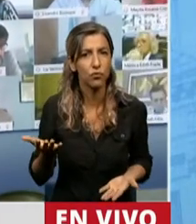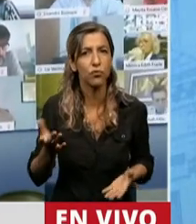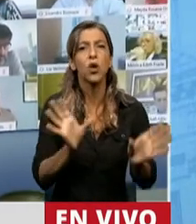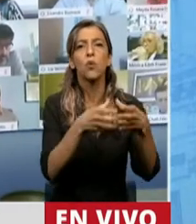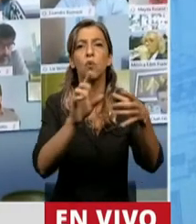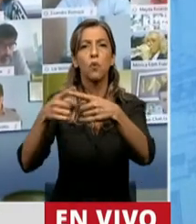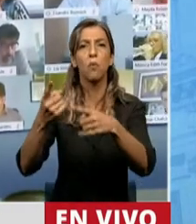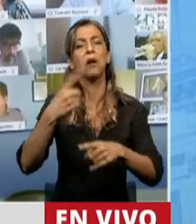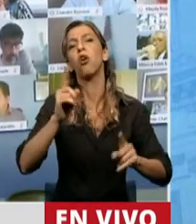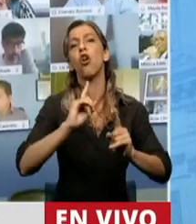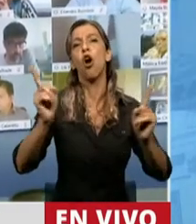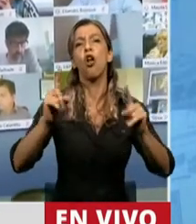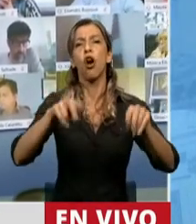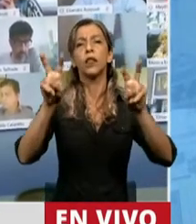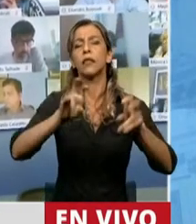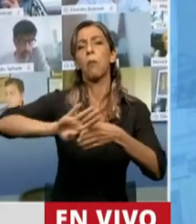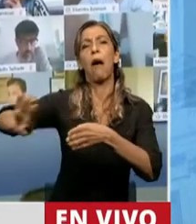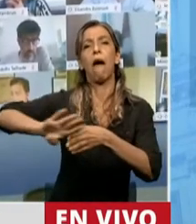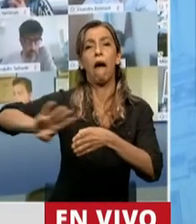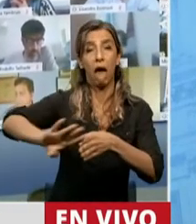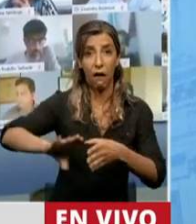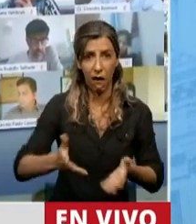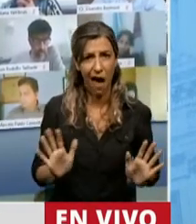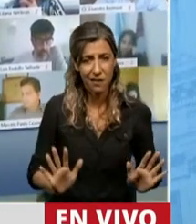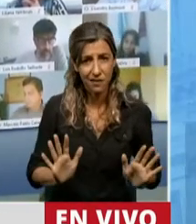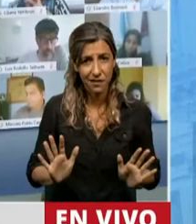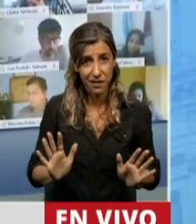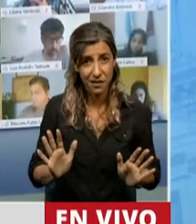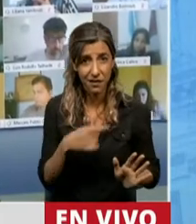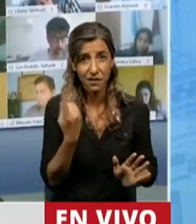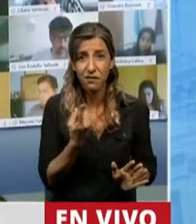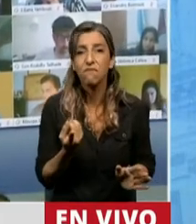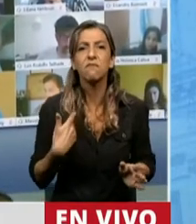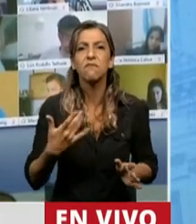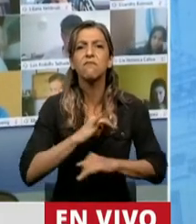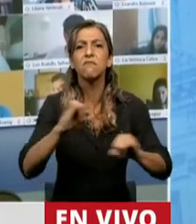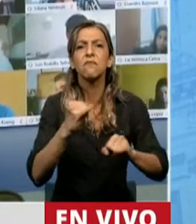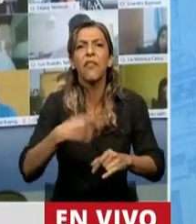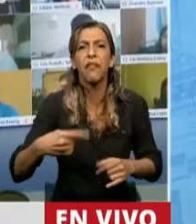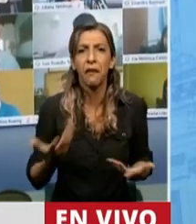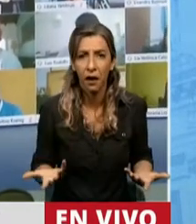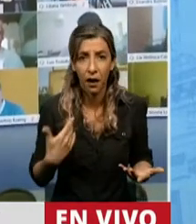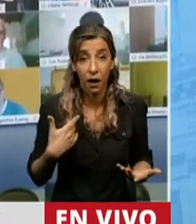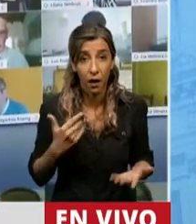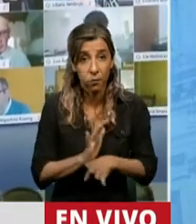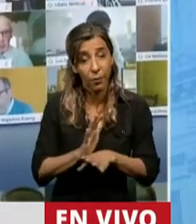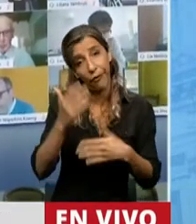bloques mayoritarios de esta Cámara. ¿Cuál es el mensaje que se está dando? Se está habilitando a los Bernie